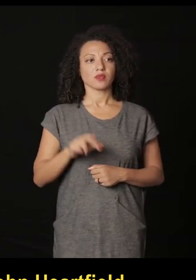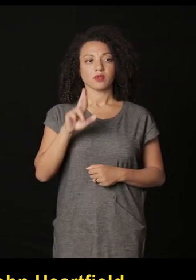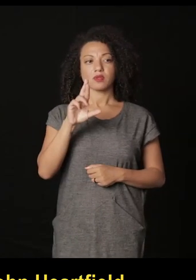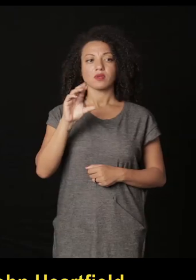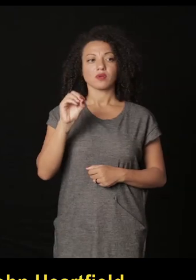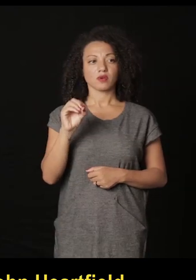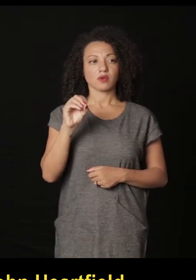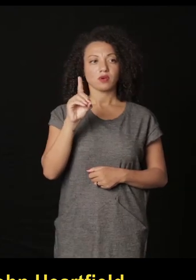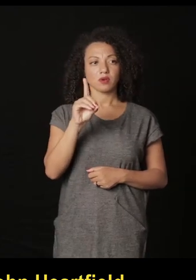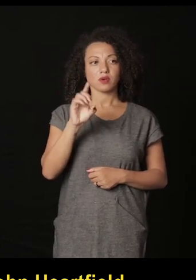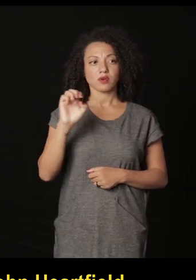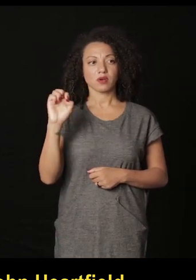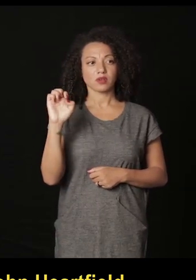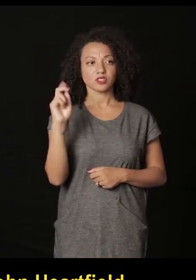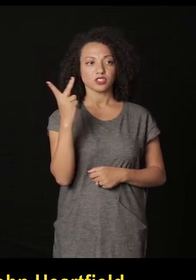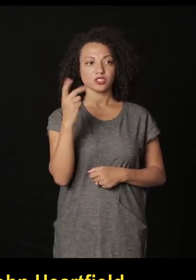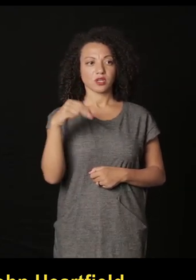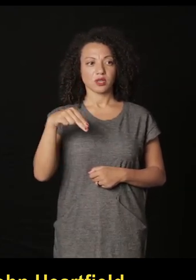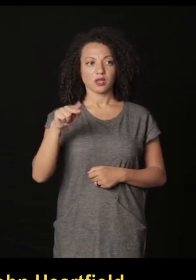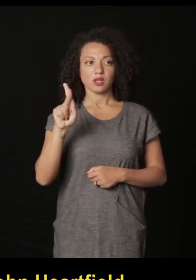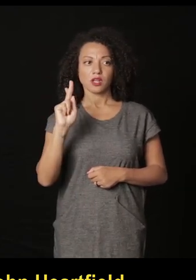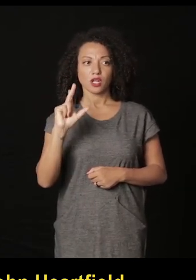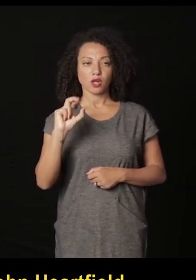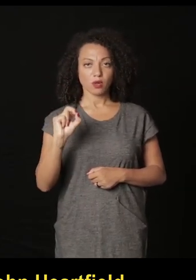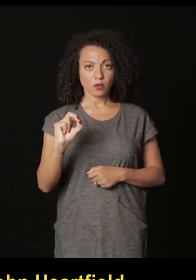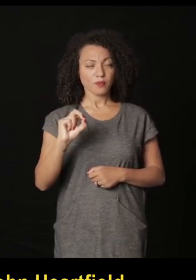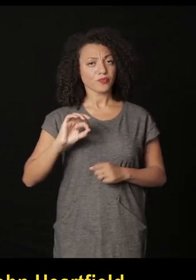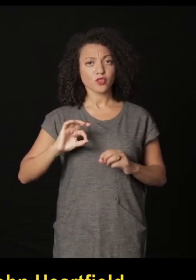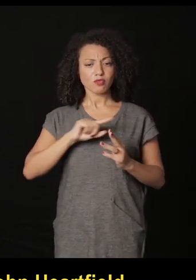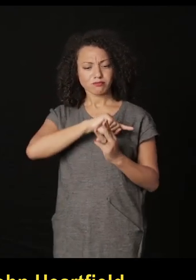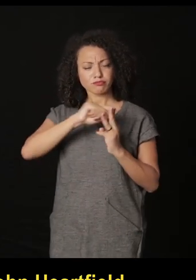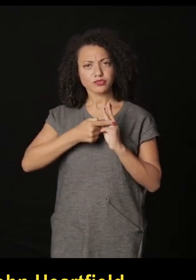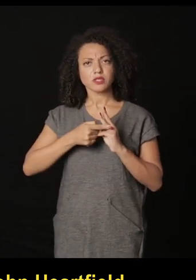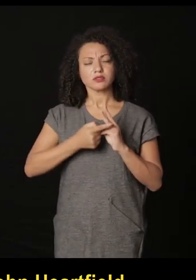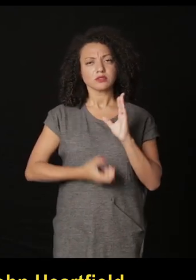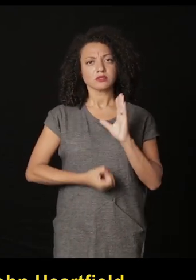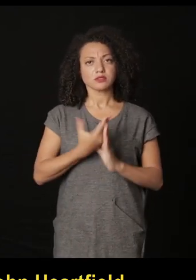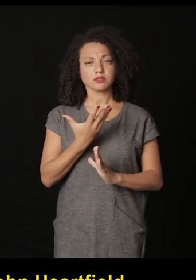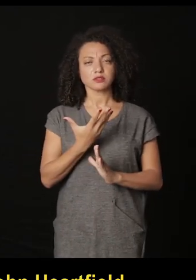también Rochenko todos ellos han